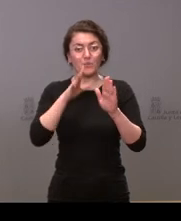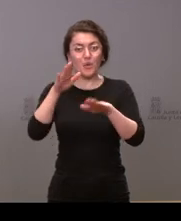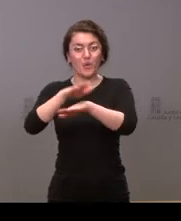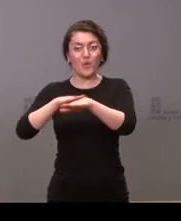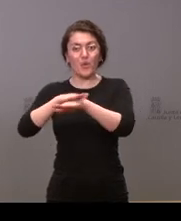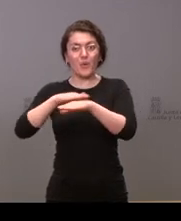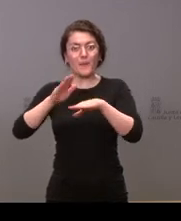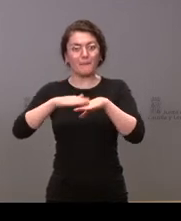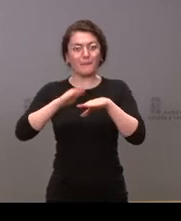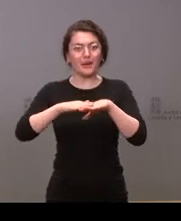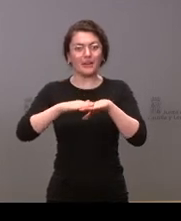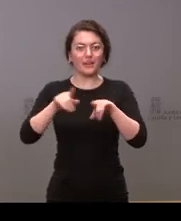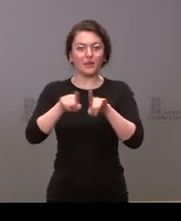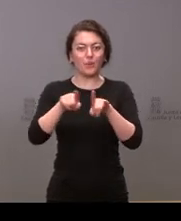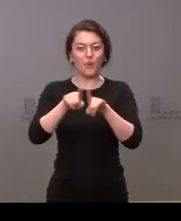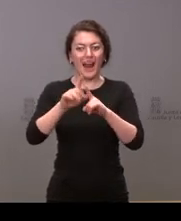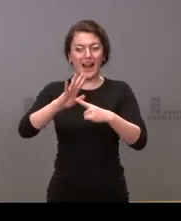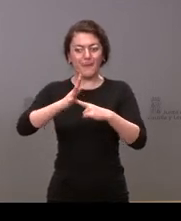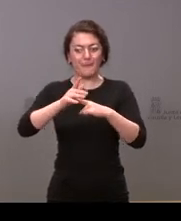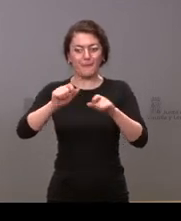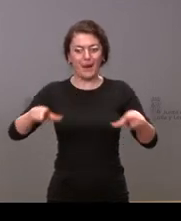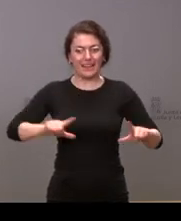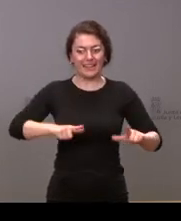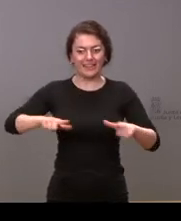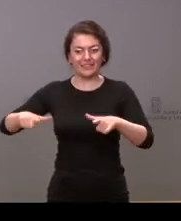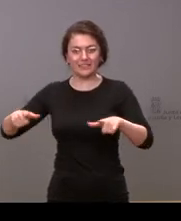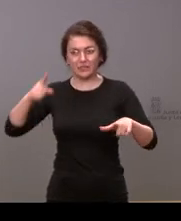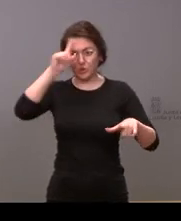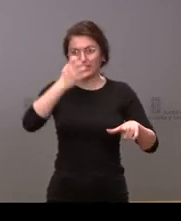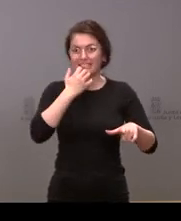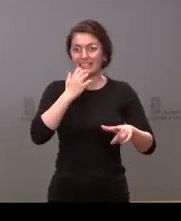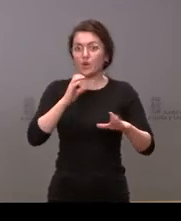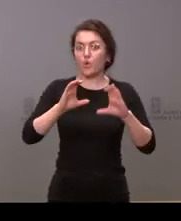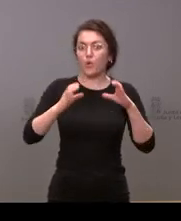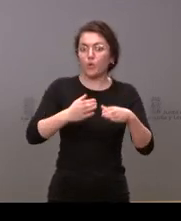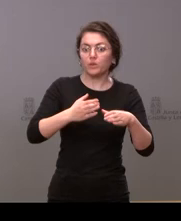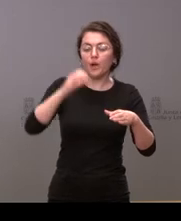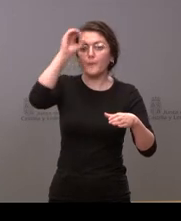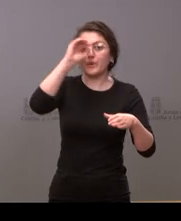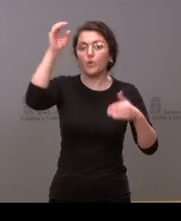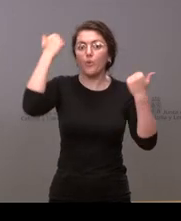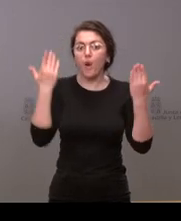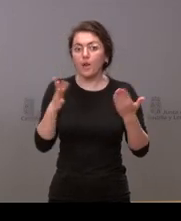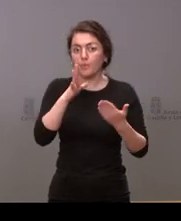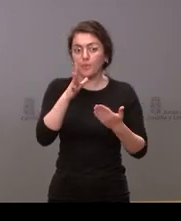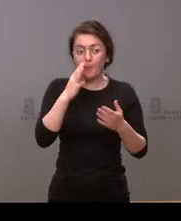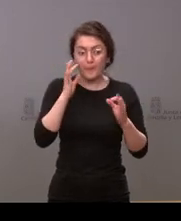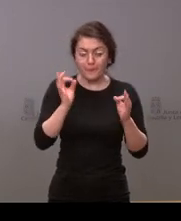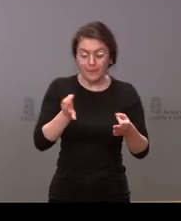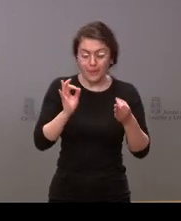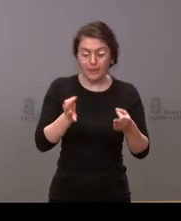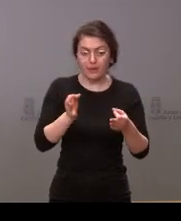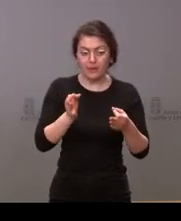de los macroparques renovables no sé cuál es la opinión de la Junta porque aunque sí que he creído entender que